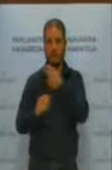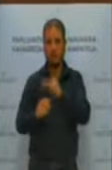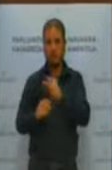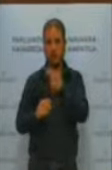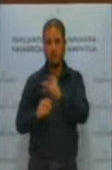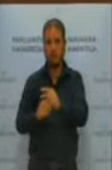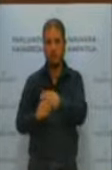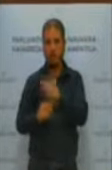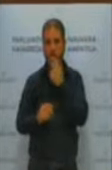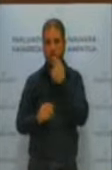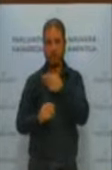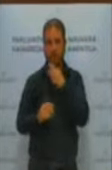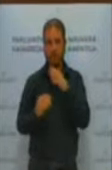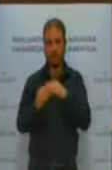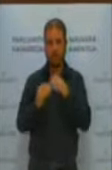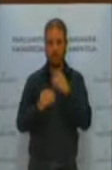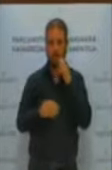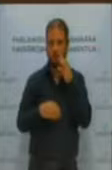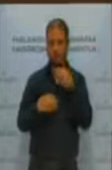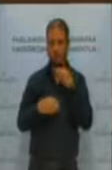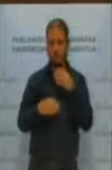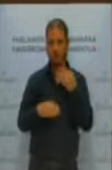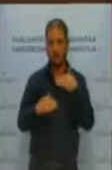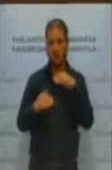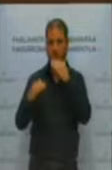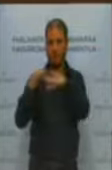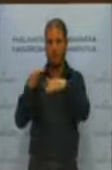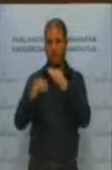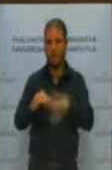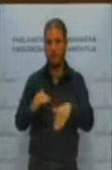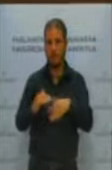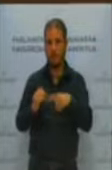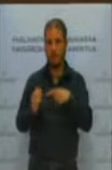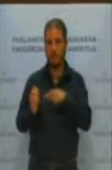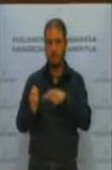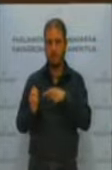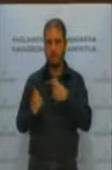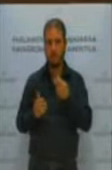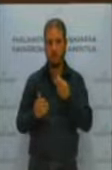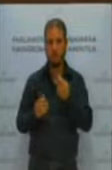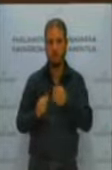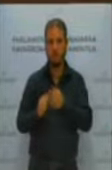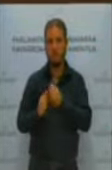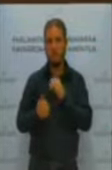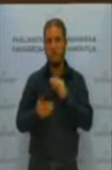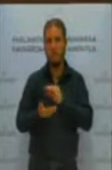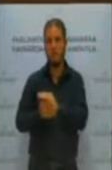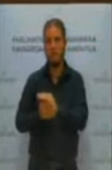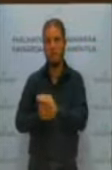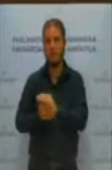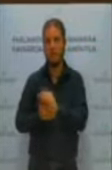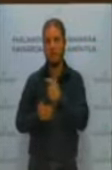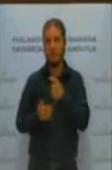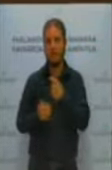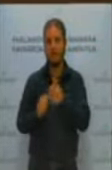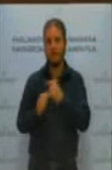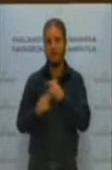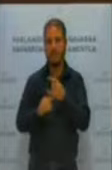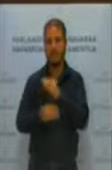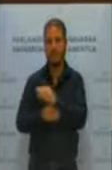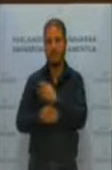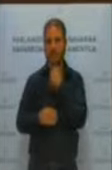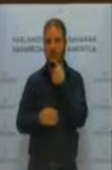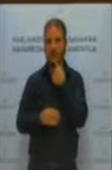cliente le da más seguridad tener unos topes, eso se prima, y usted le ha llamado, esa prima la ha llamado, pues no sé qué le llama,